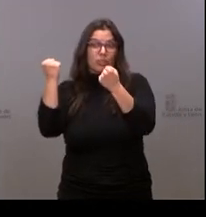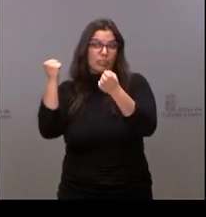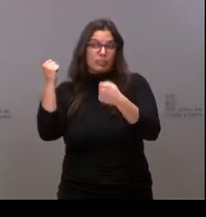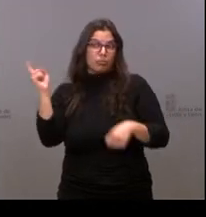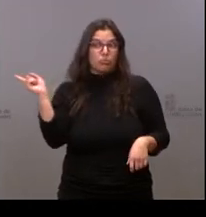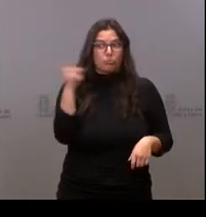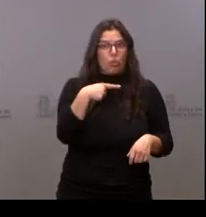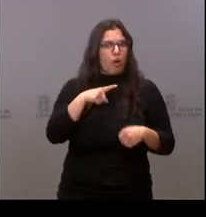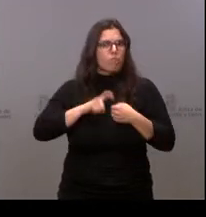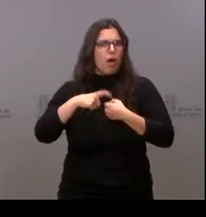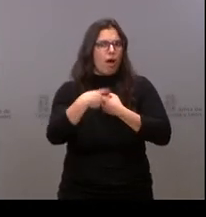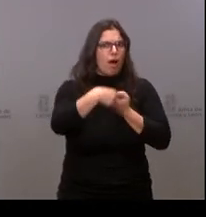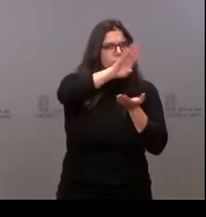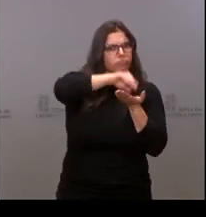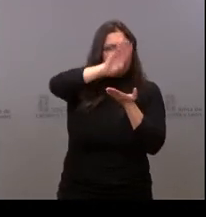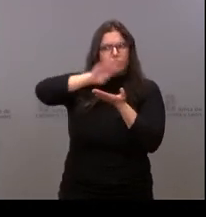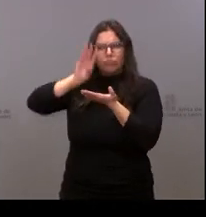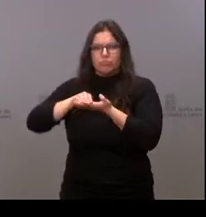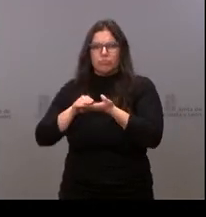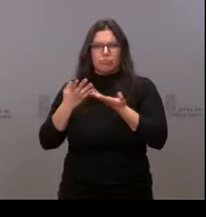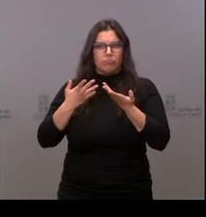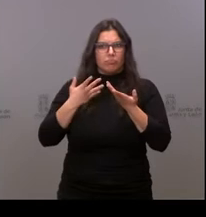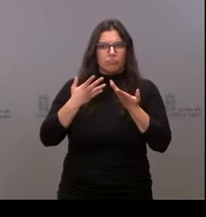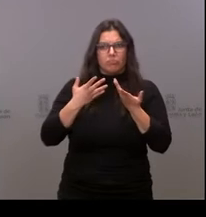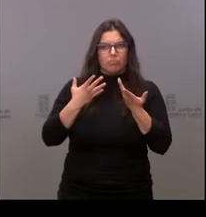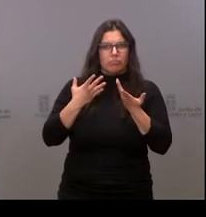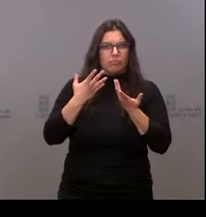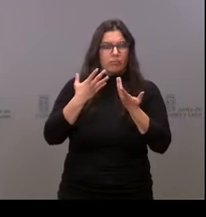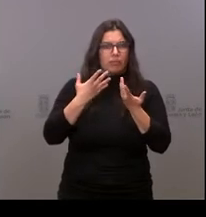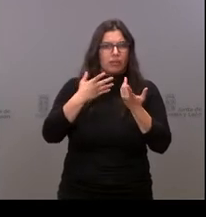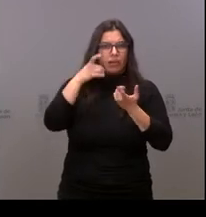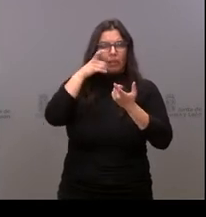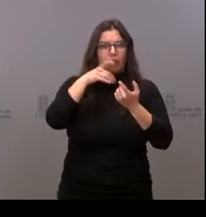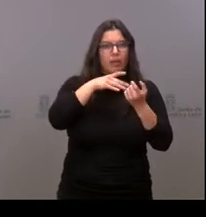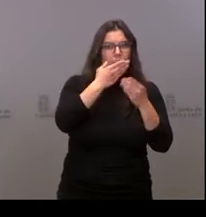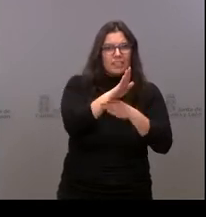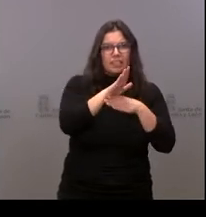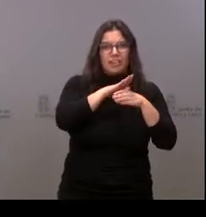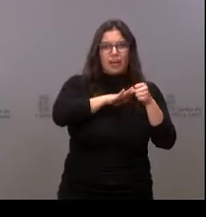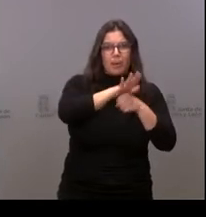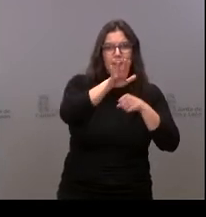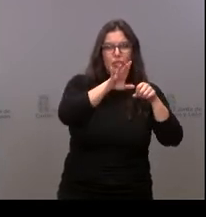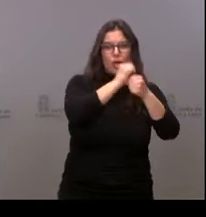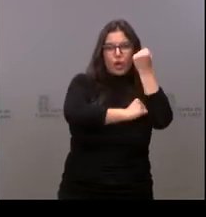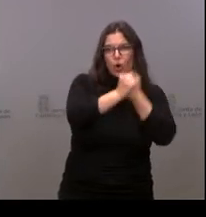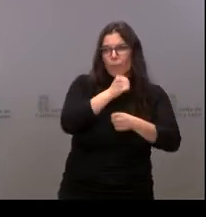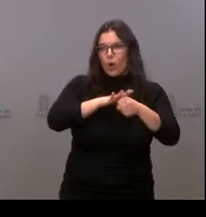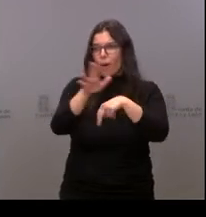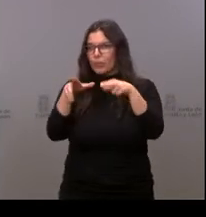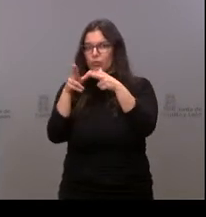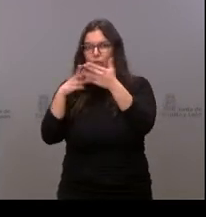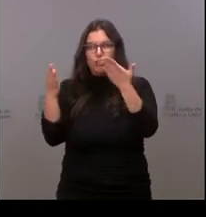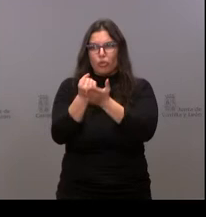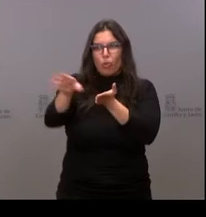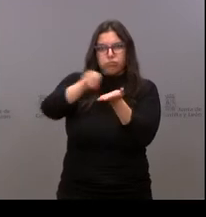participado, todo el tejido económico y social han puesto de su parte y yo creo